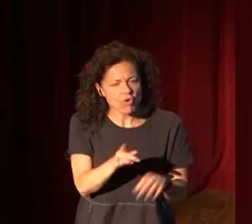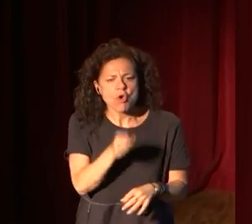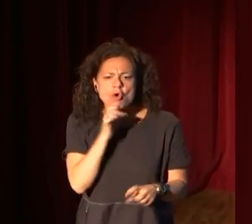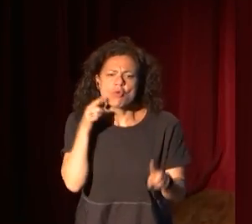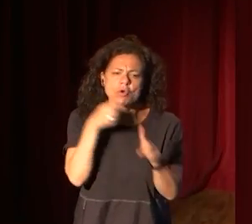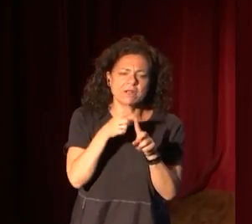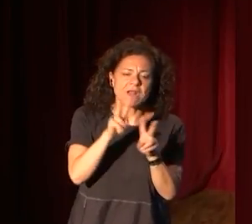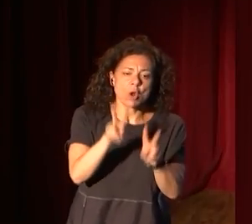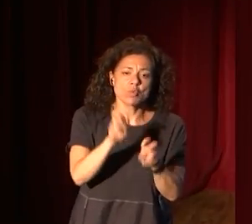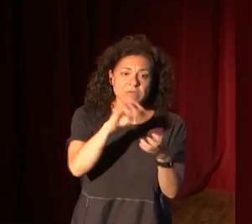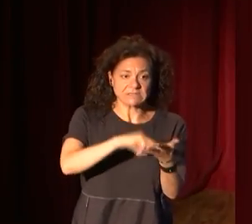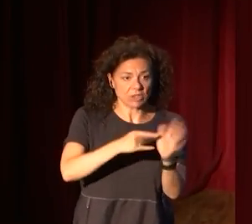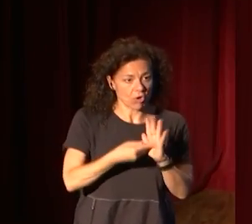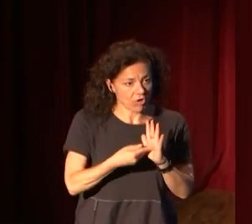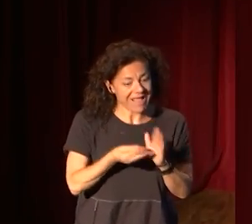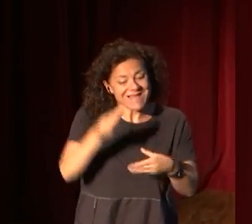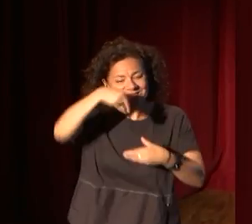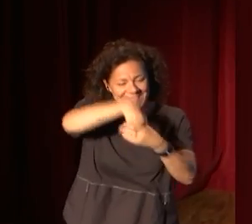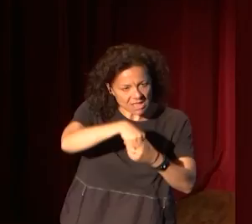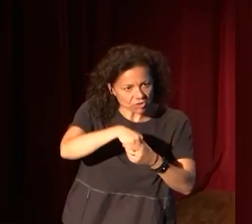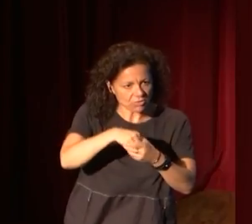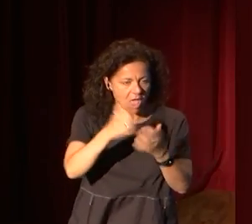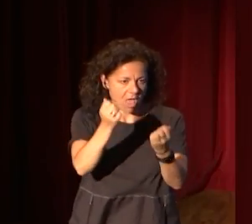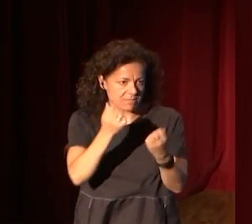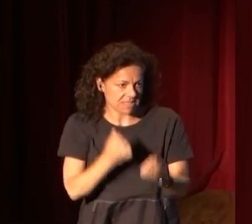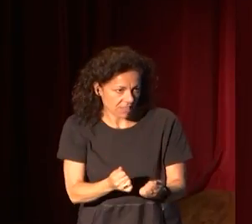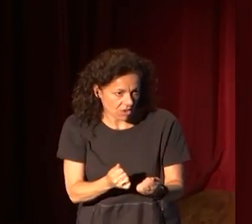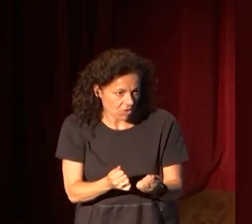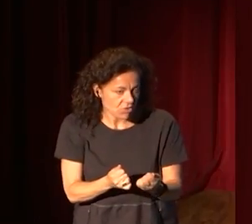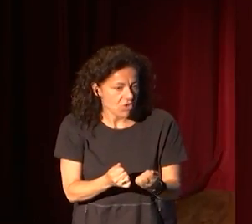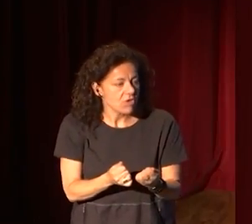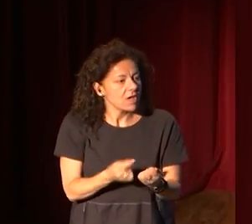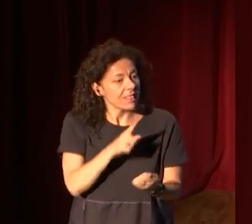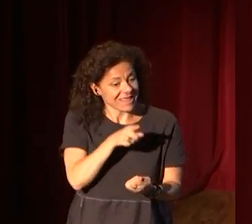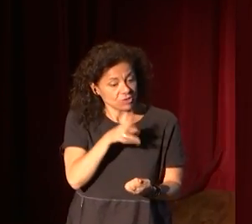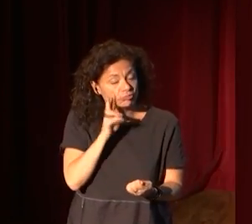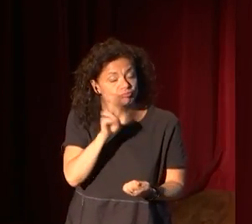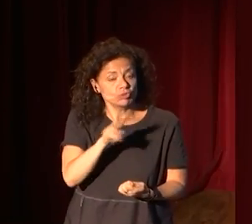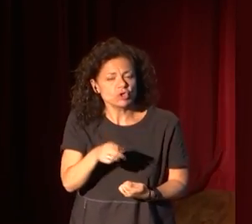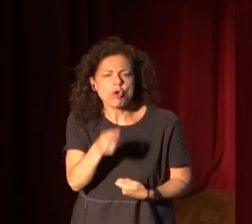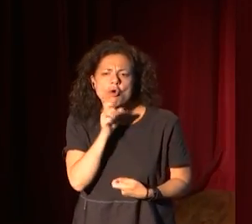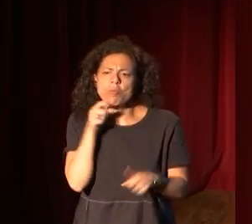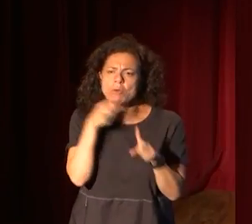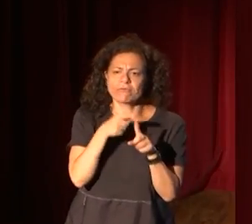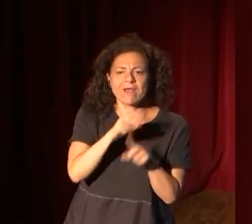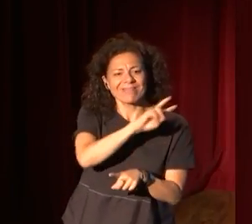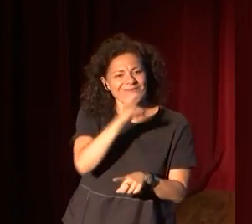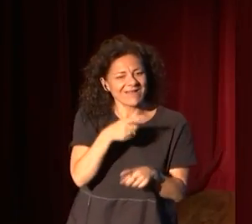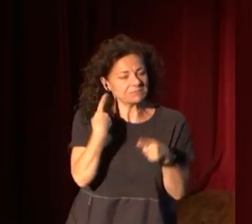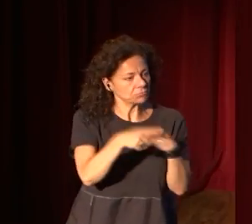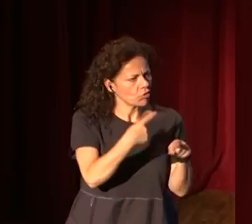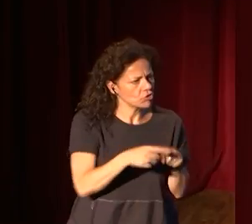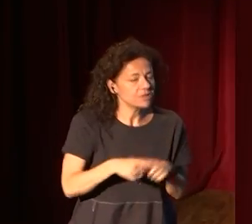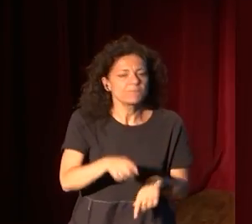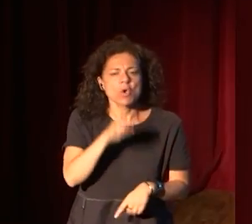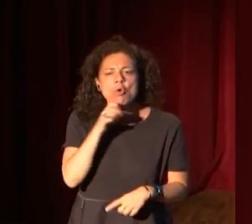utilizan las nuevas tecnologías en la administración de estos museos, cómo se utilizan los diferentes dispositivos, cómo